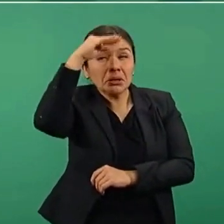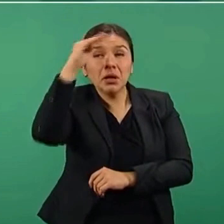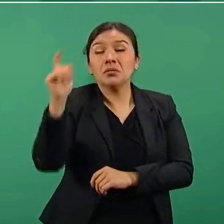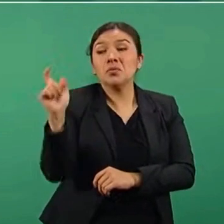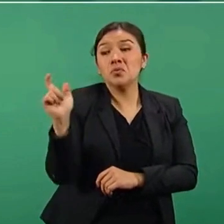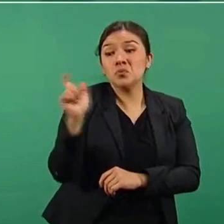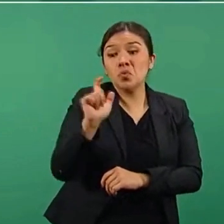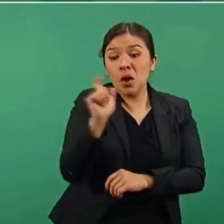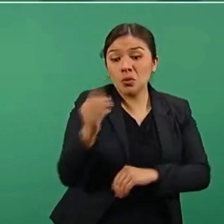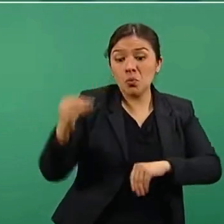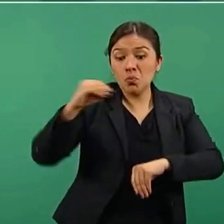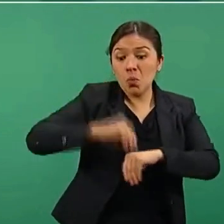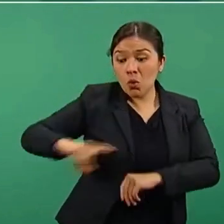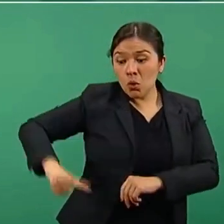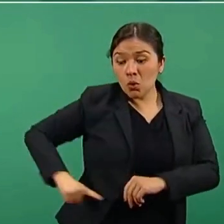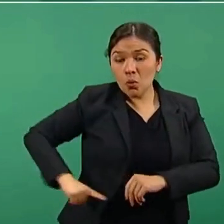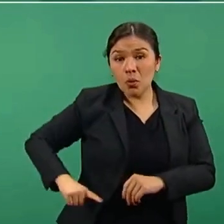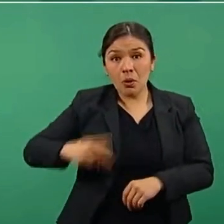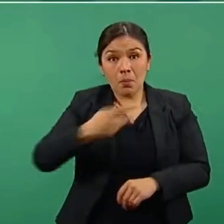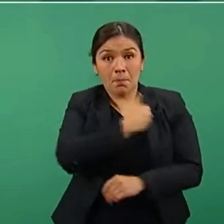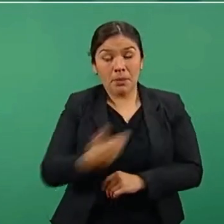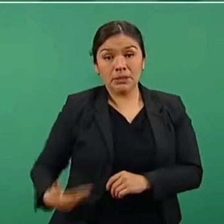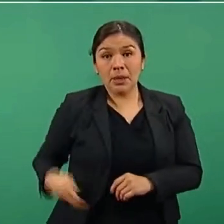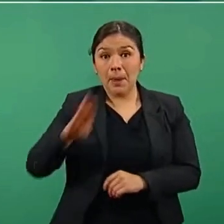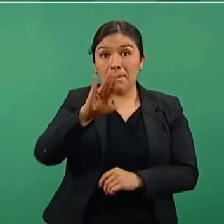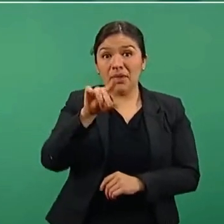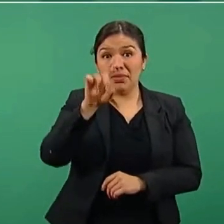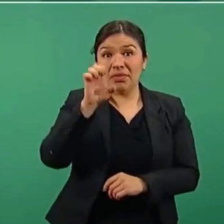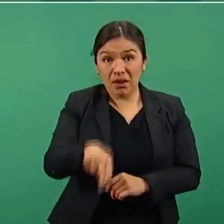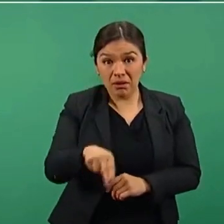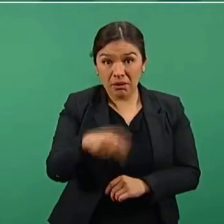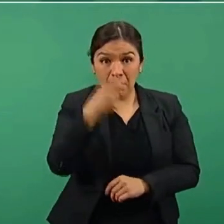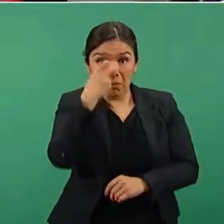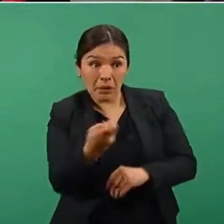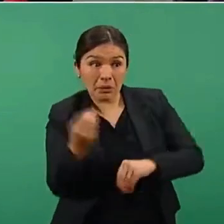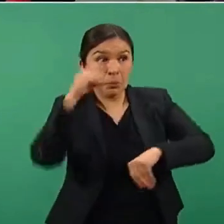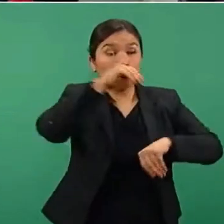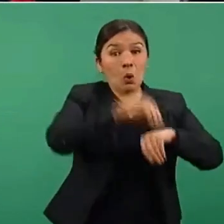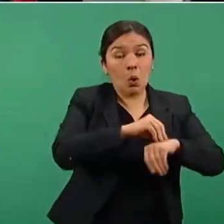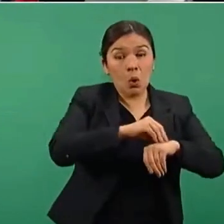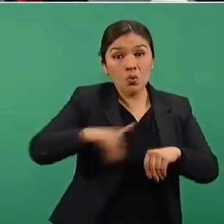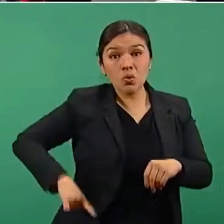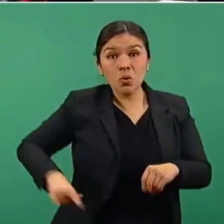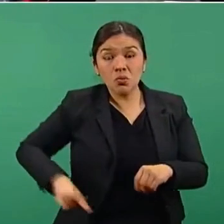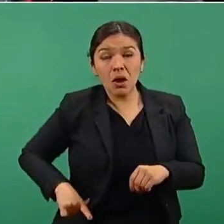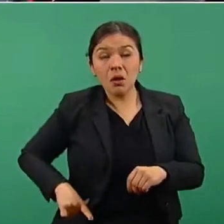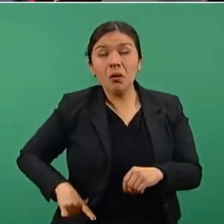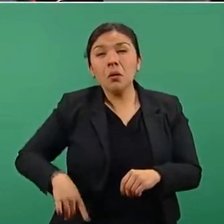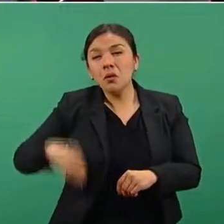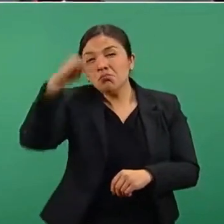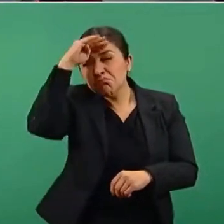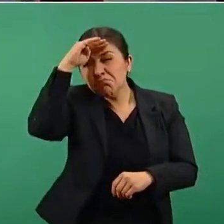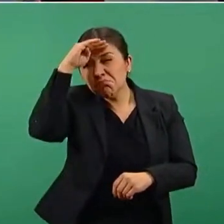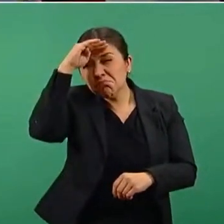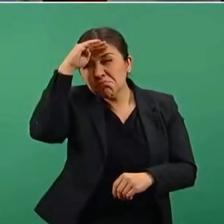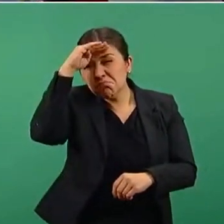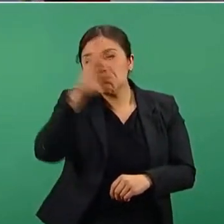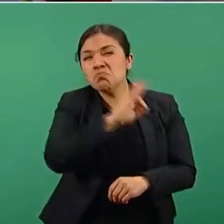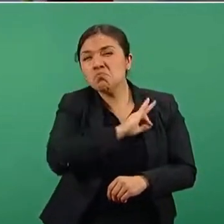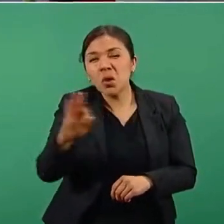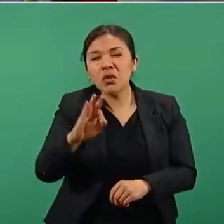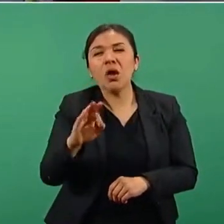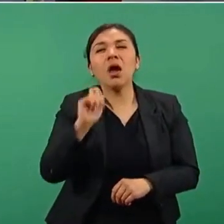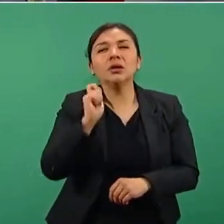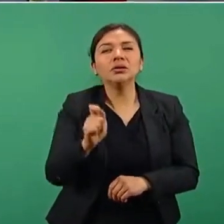gobierno del presidente Biden iba a haber un mejor